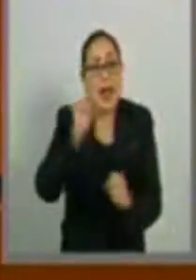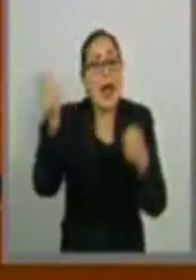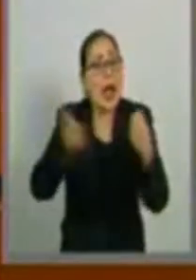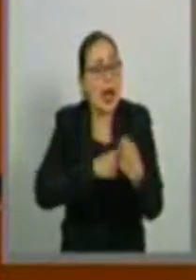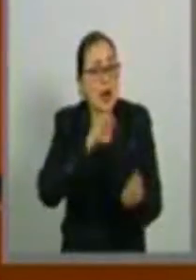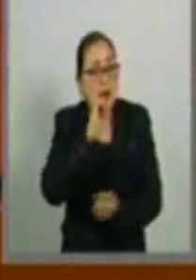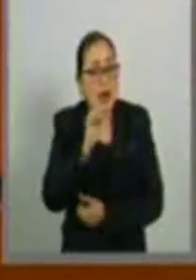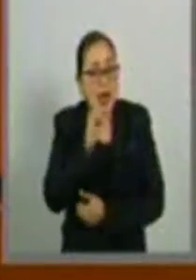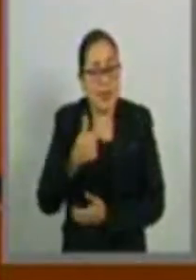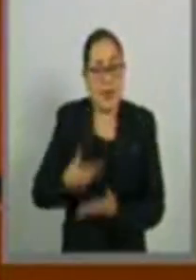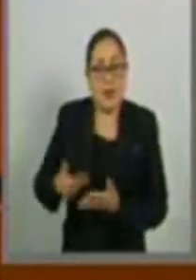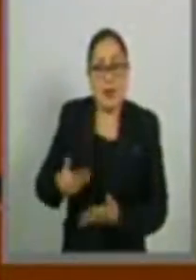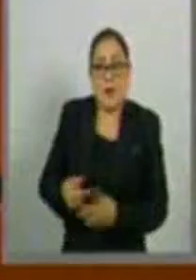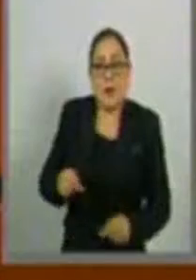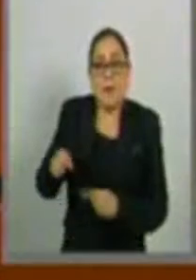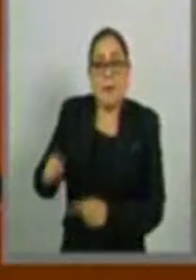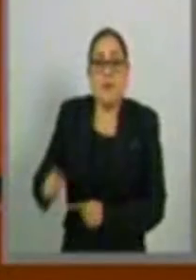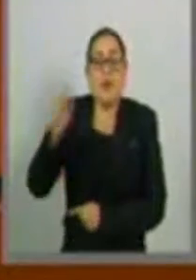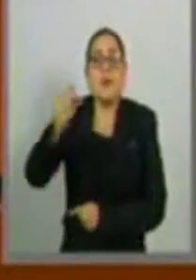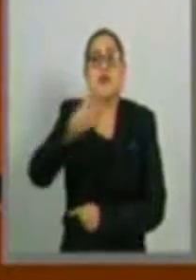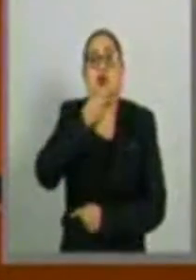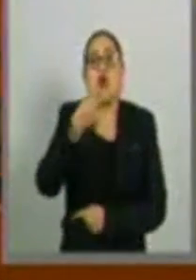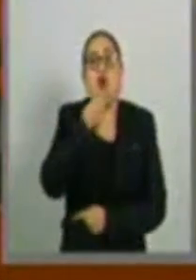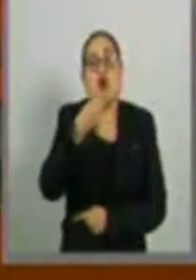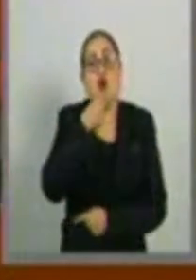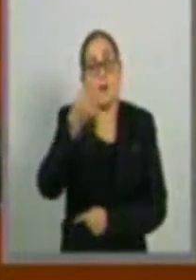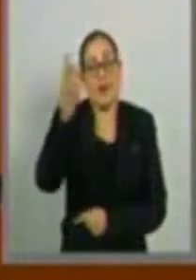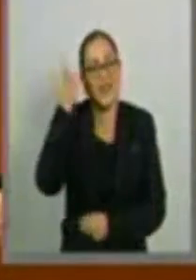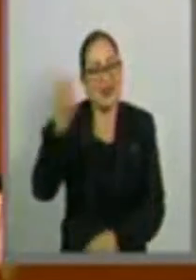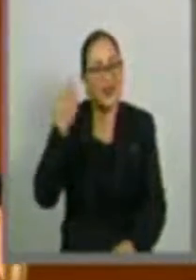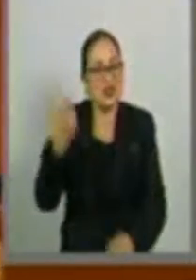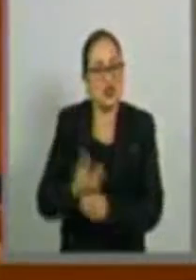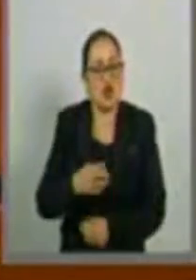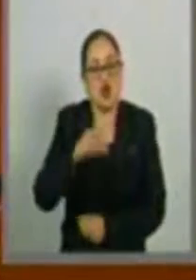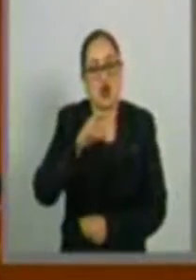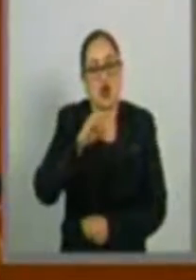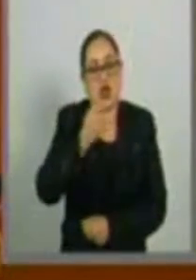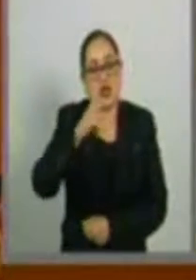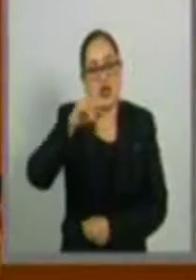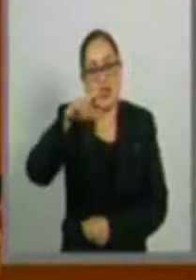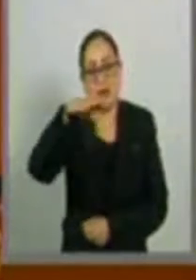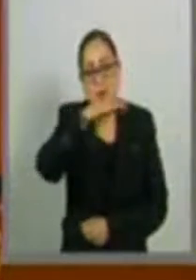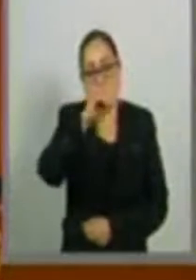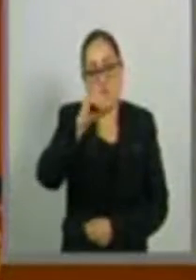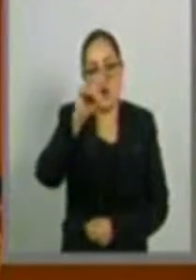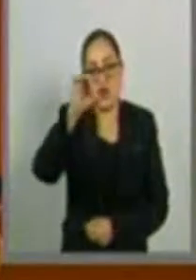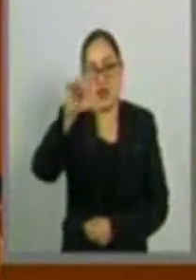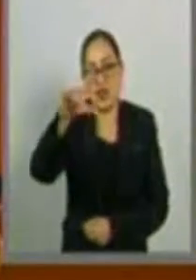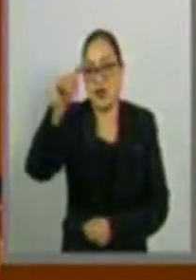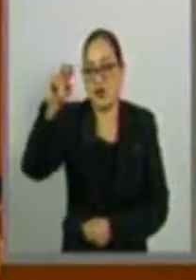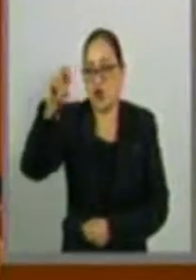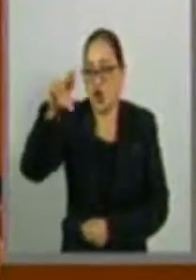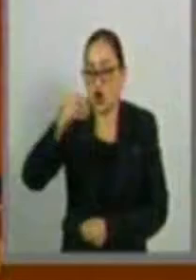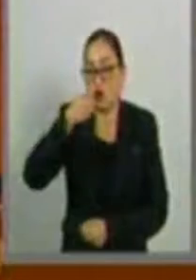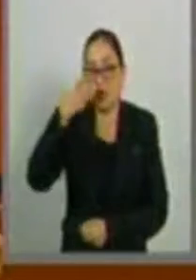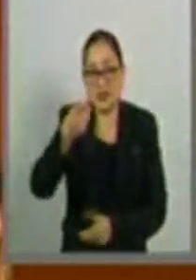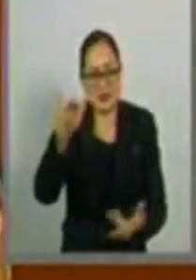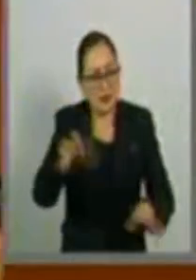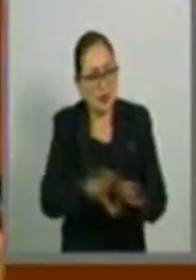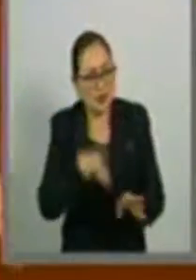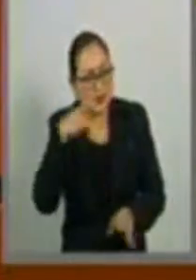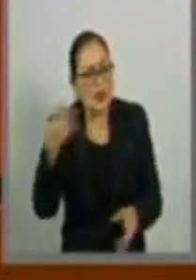pronunciamiento del cineasta Guillermo del Toro a través de Twitter manifestando la indignación y manifestando la preocupación